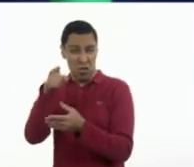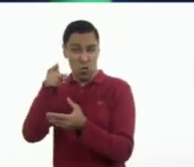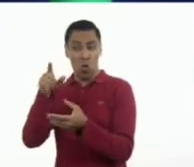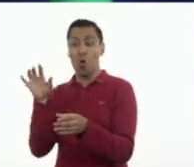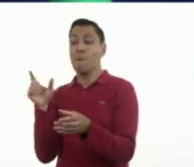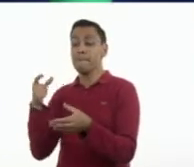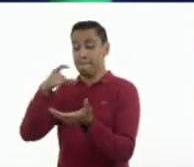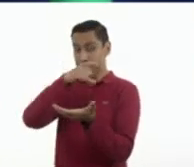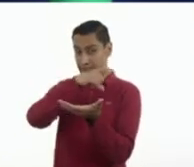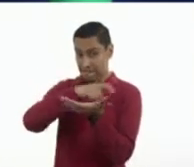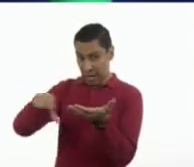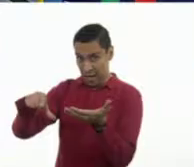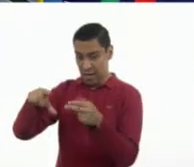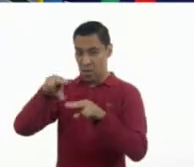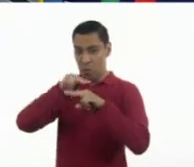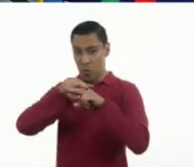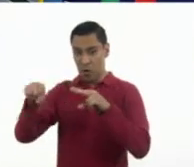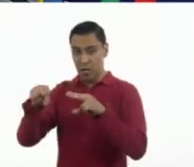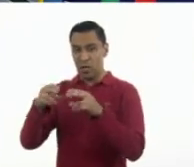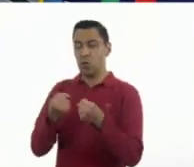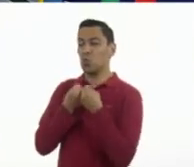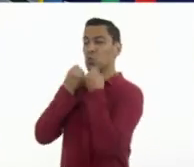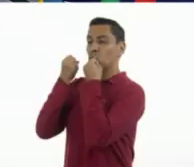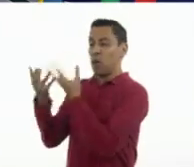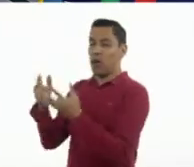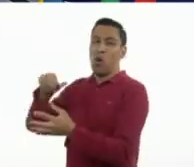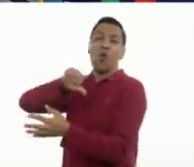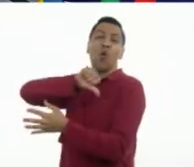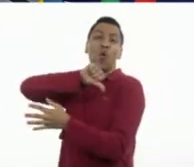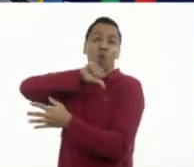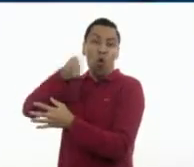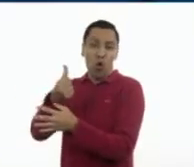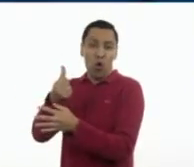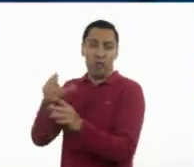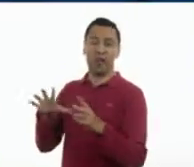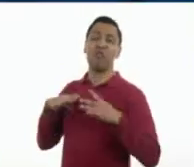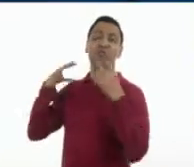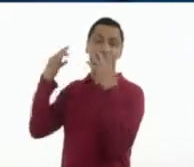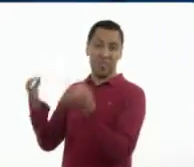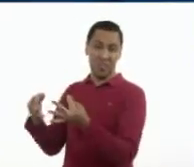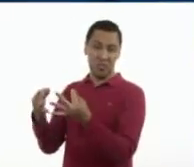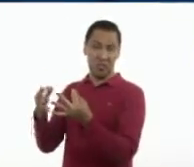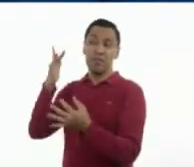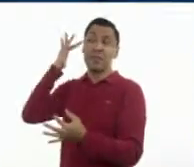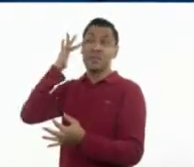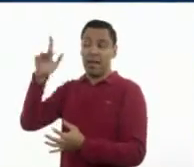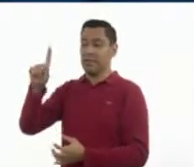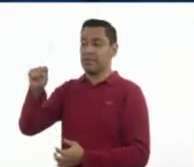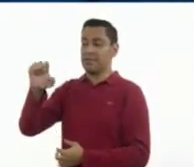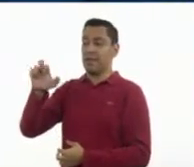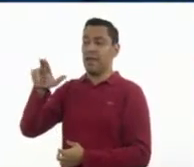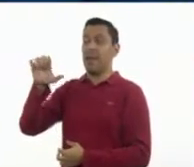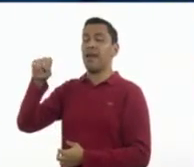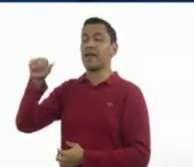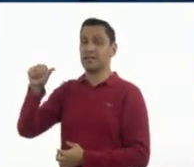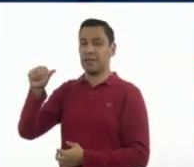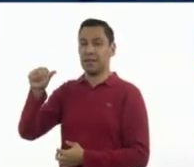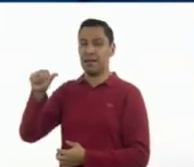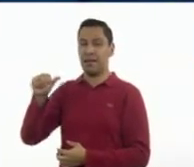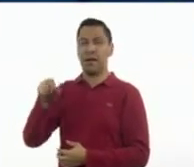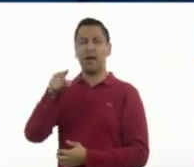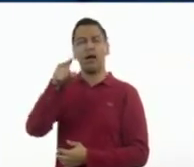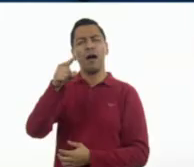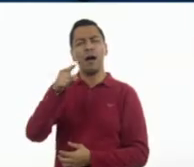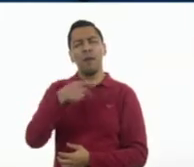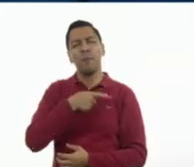Fundación María Teresa. Así es. Y si te fijas bien, con esa frase, están usando una retórica que sirve para conmover,